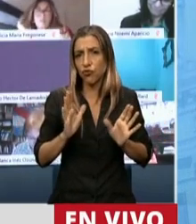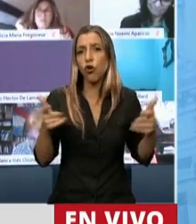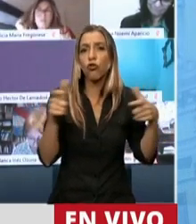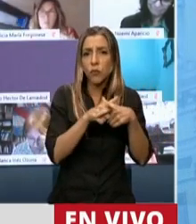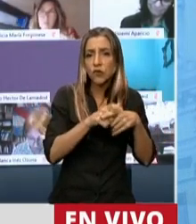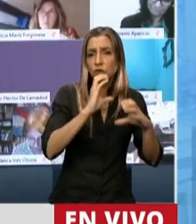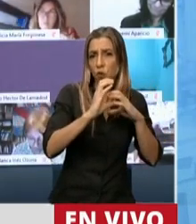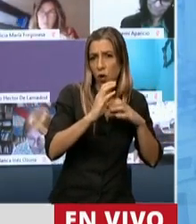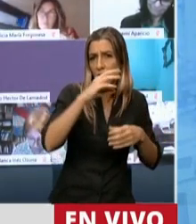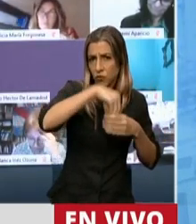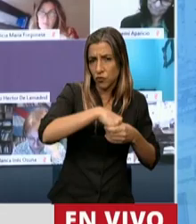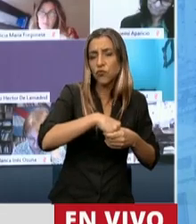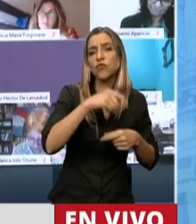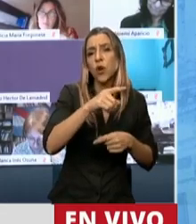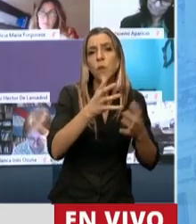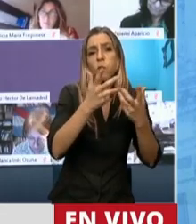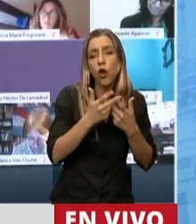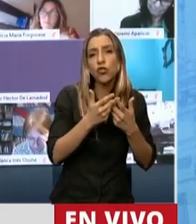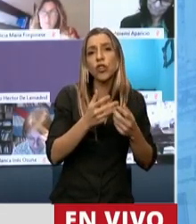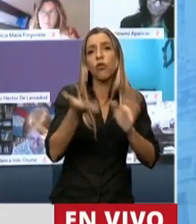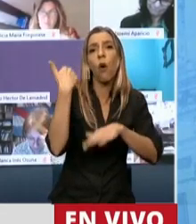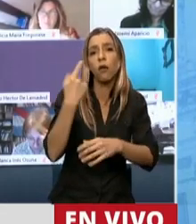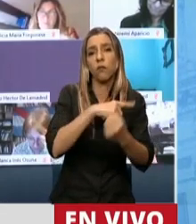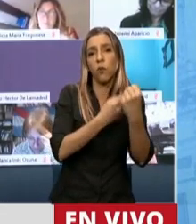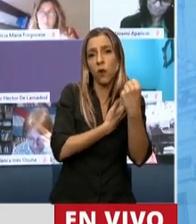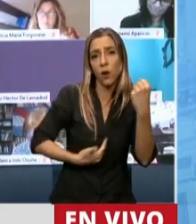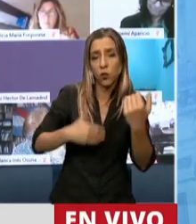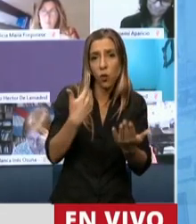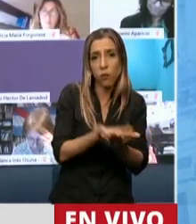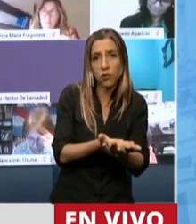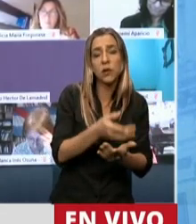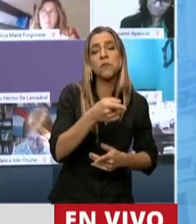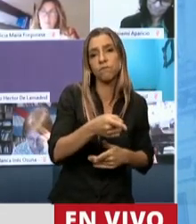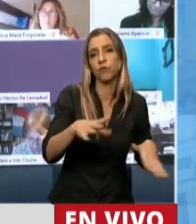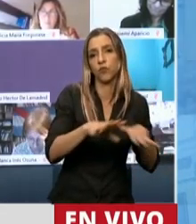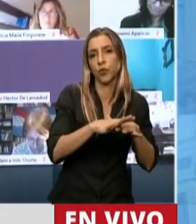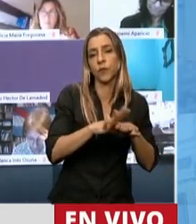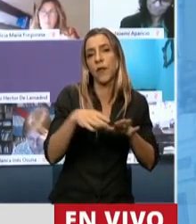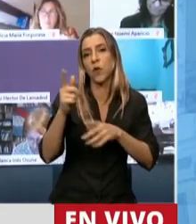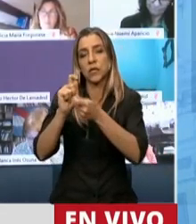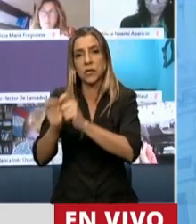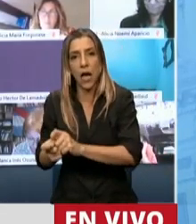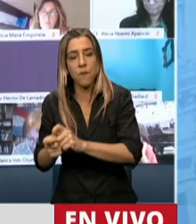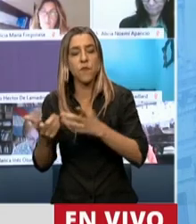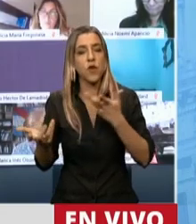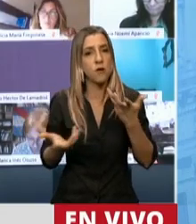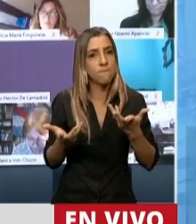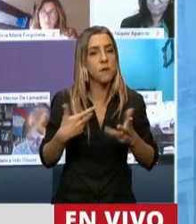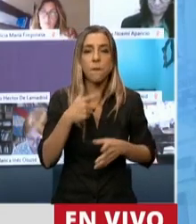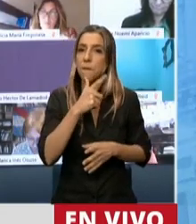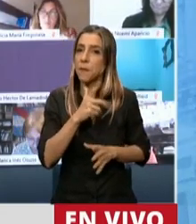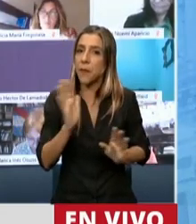de Comunicaciones, es el proyecto que vino del ejecutivo. Y los cálculos que son otros. Entonces me parece que si